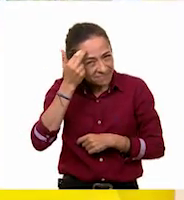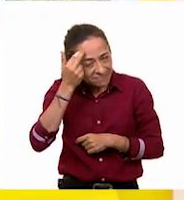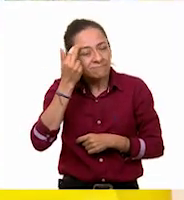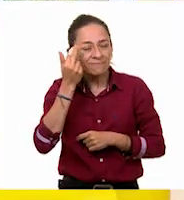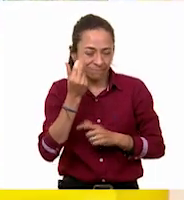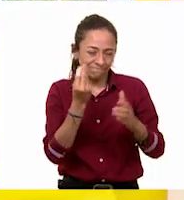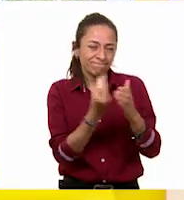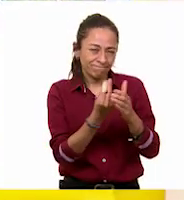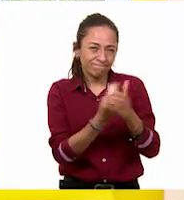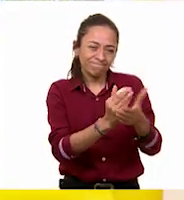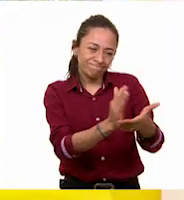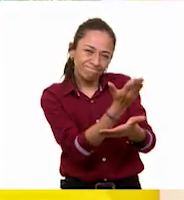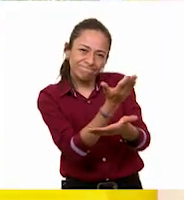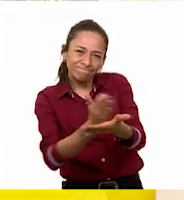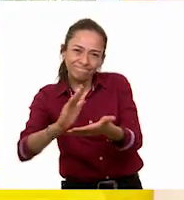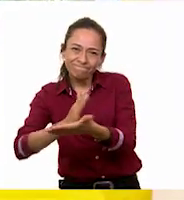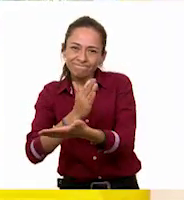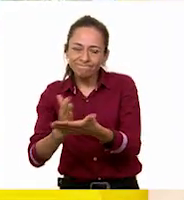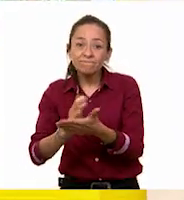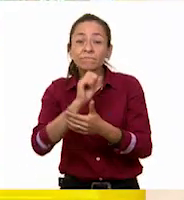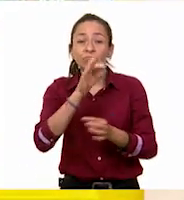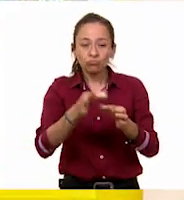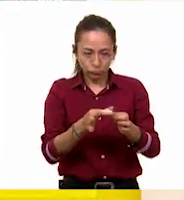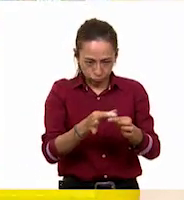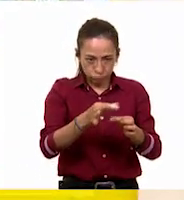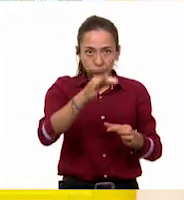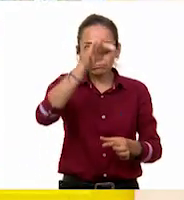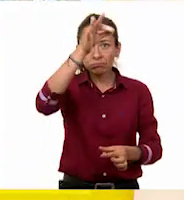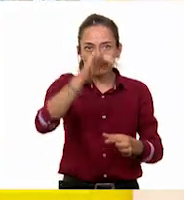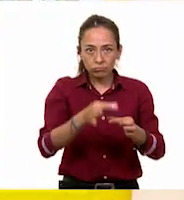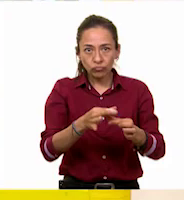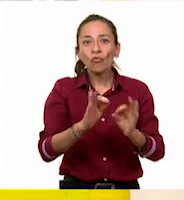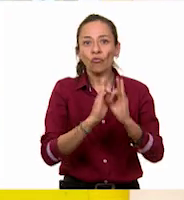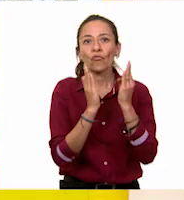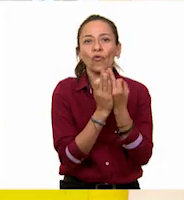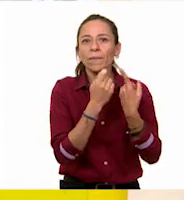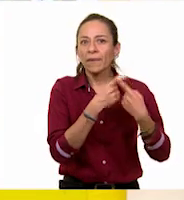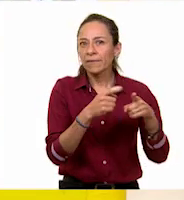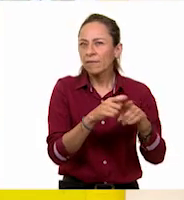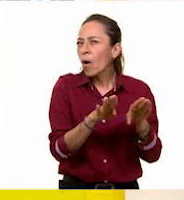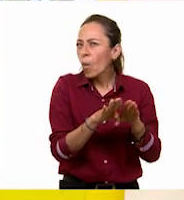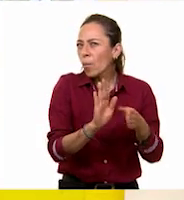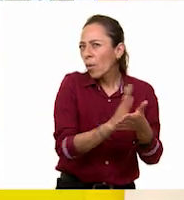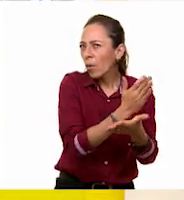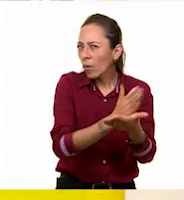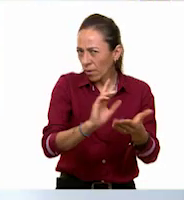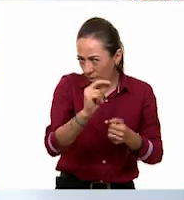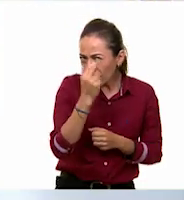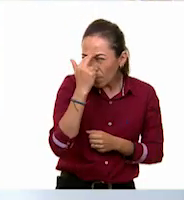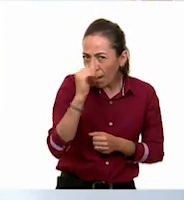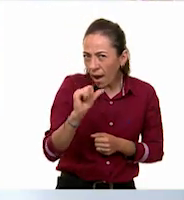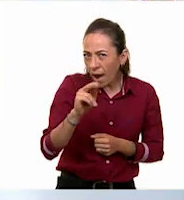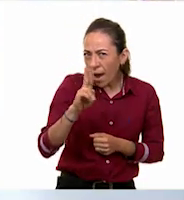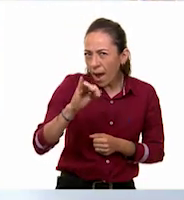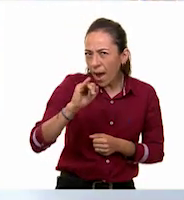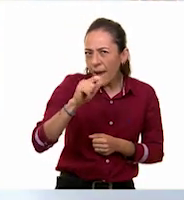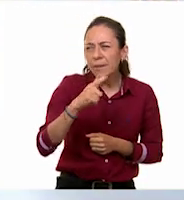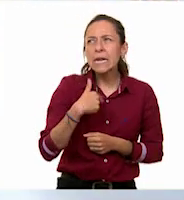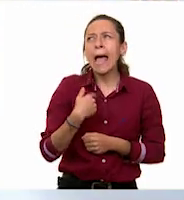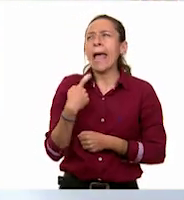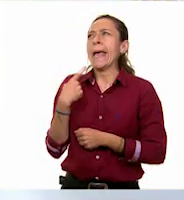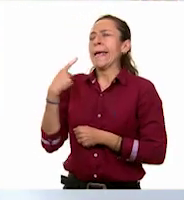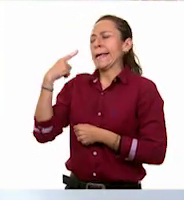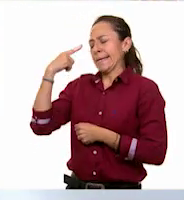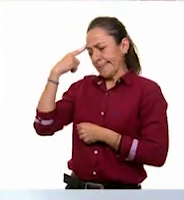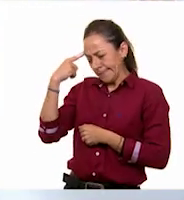por la forma de su tallo. ¿En Abril? ¿Te acuerdas? Las podemos hacer